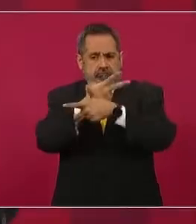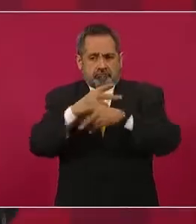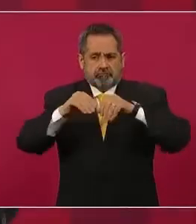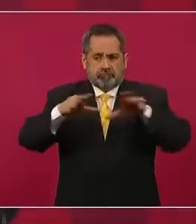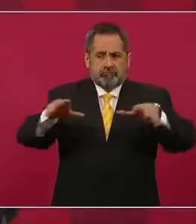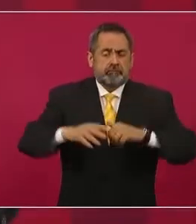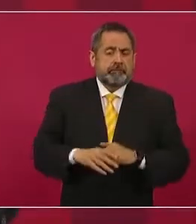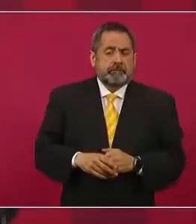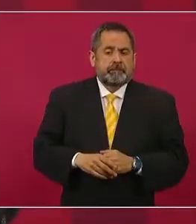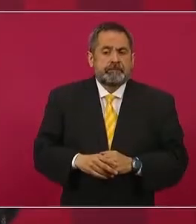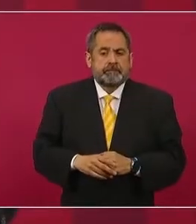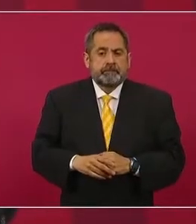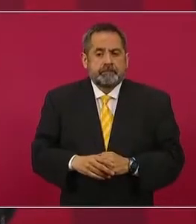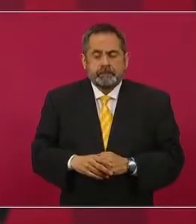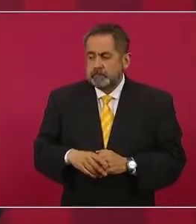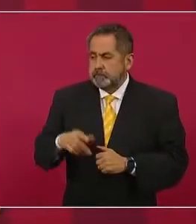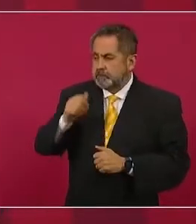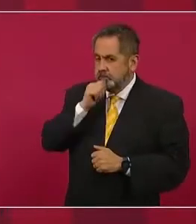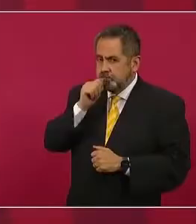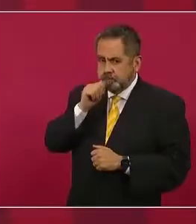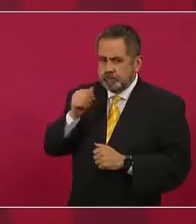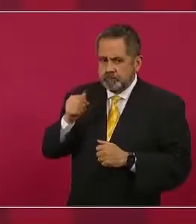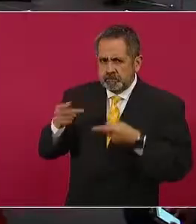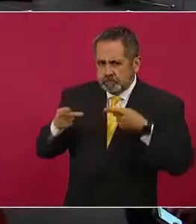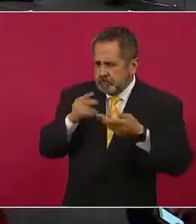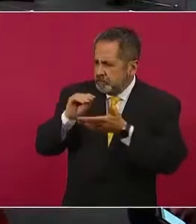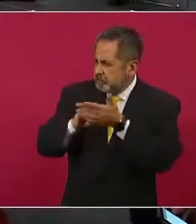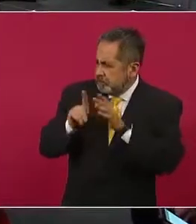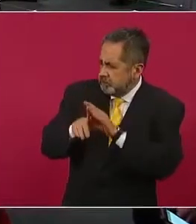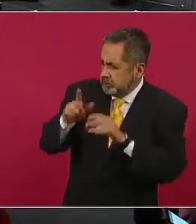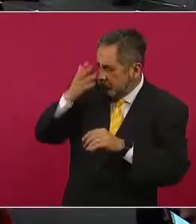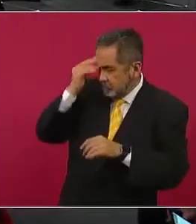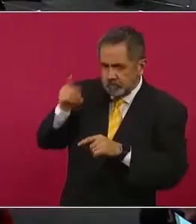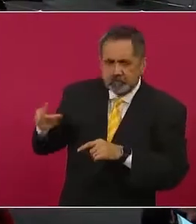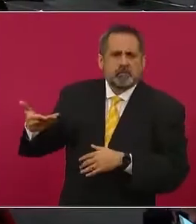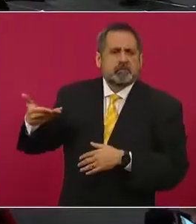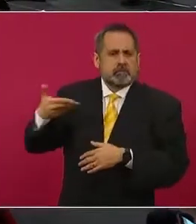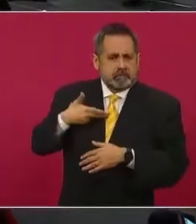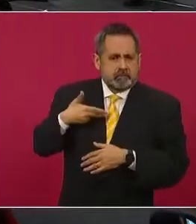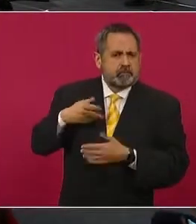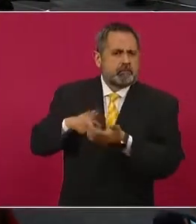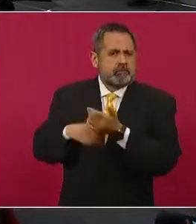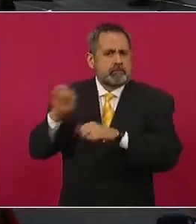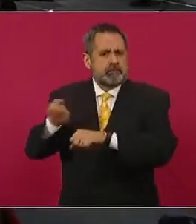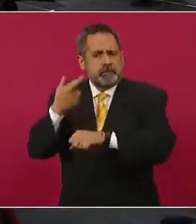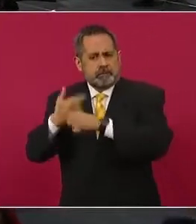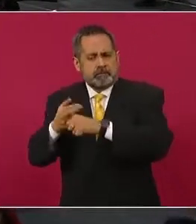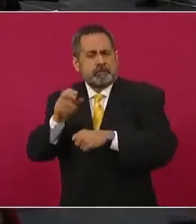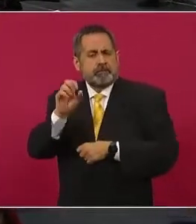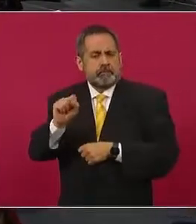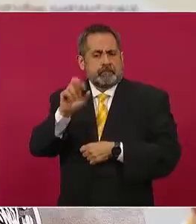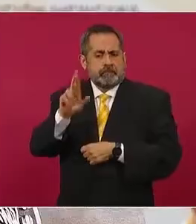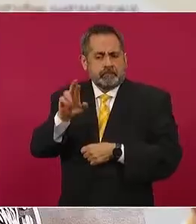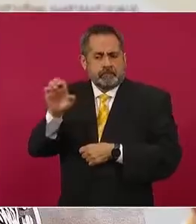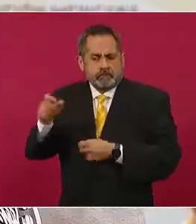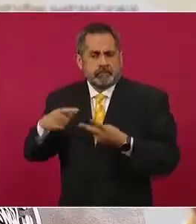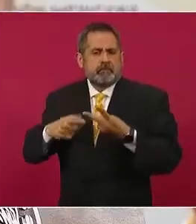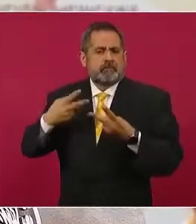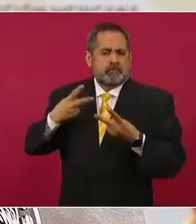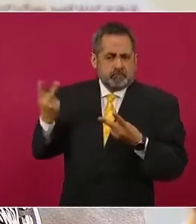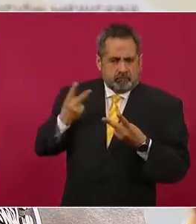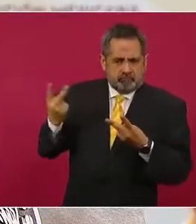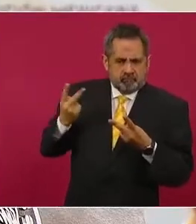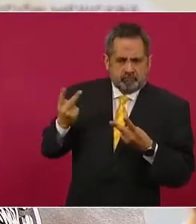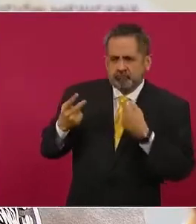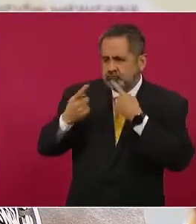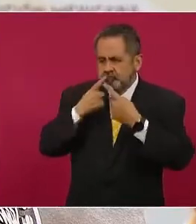No nos está contemplado, tengo entendido, nos ha pedido al secretario de Relaciones Exteriores y a un servidor